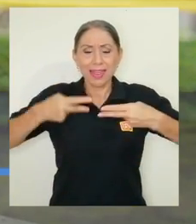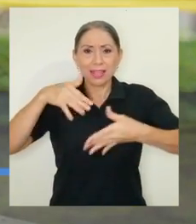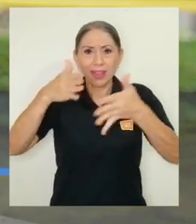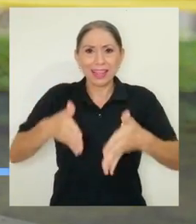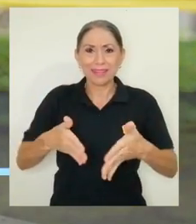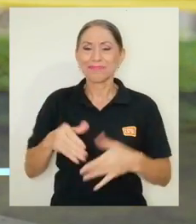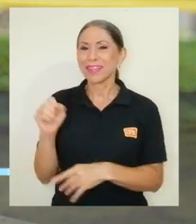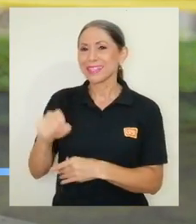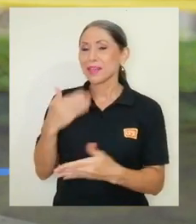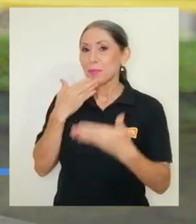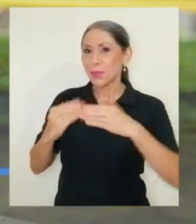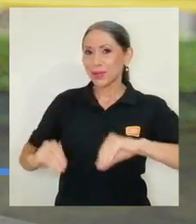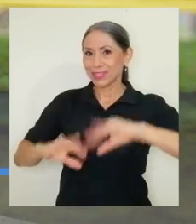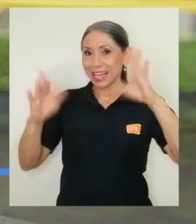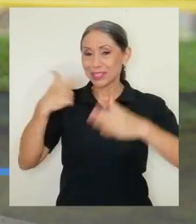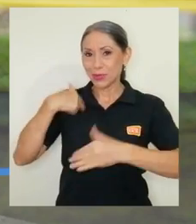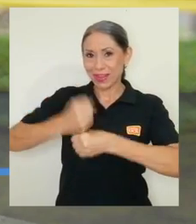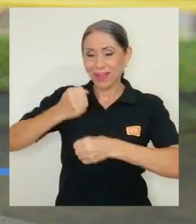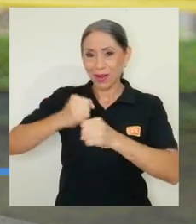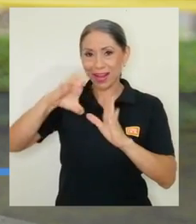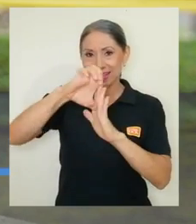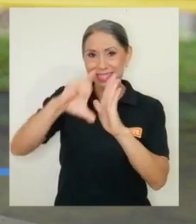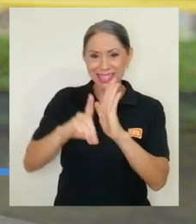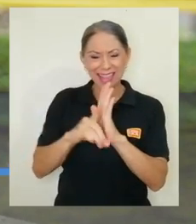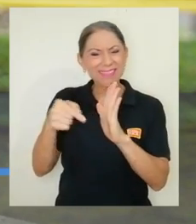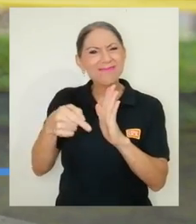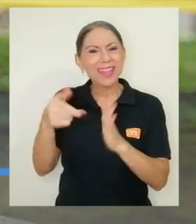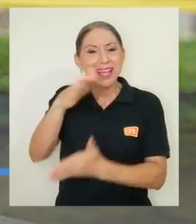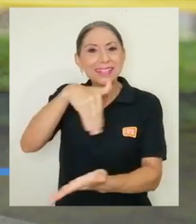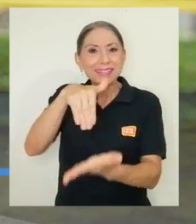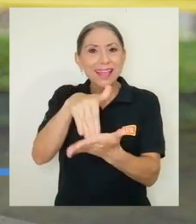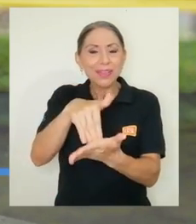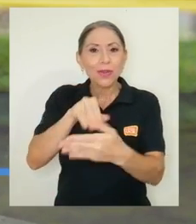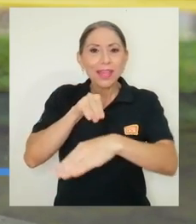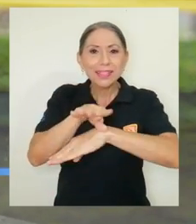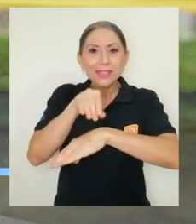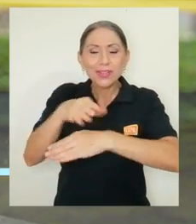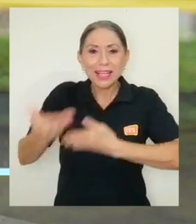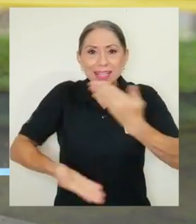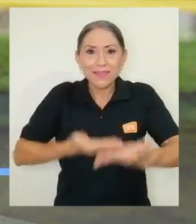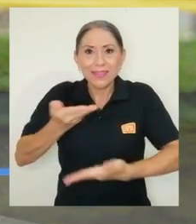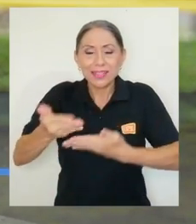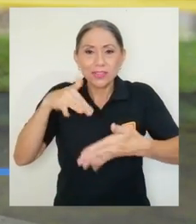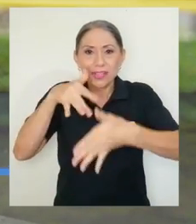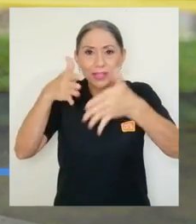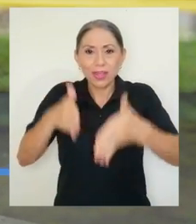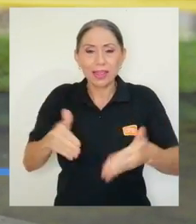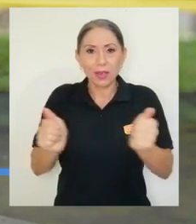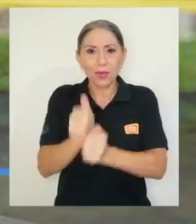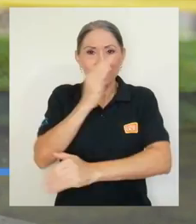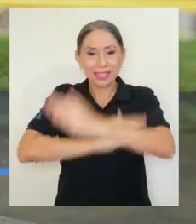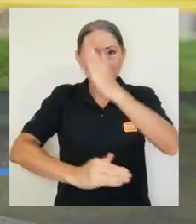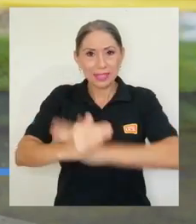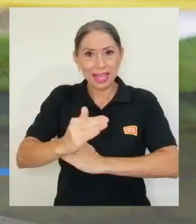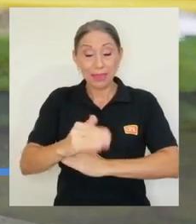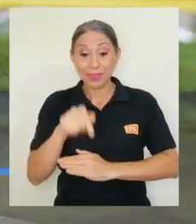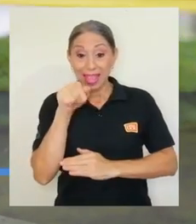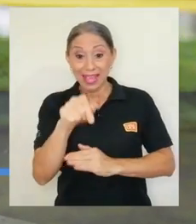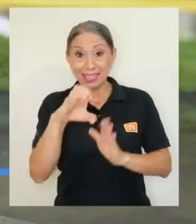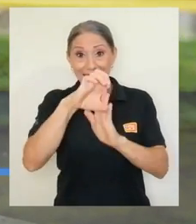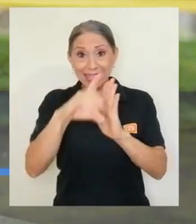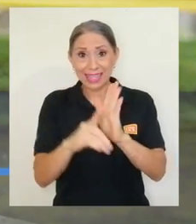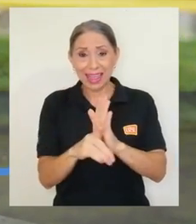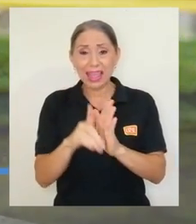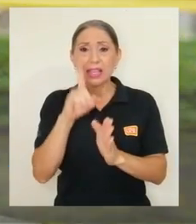Yo trabajo para el CASET, que es el Centro de Asesoría y Servicios al Estudiante con Discapacidad. El CASET es una